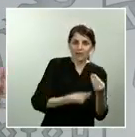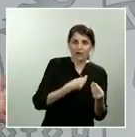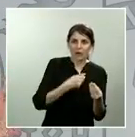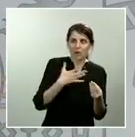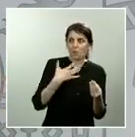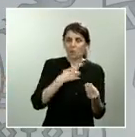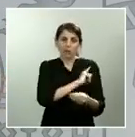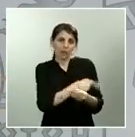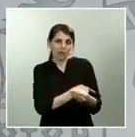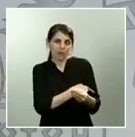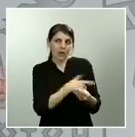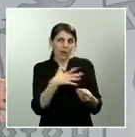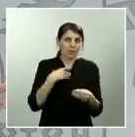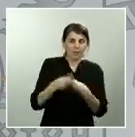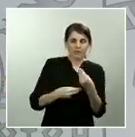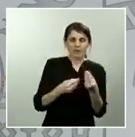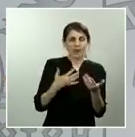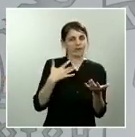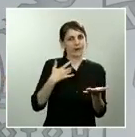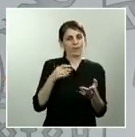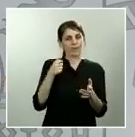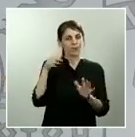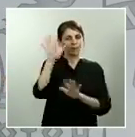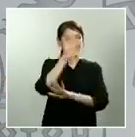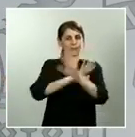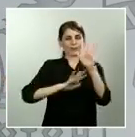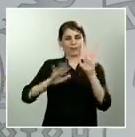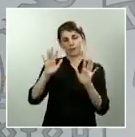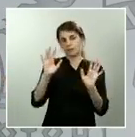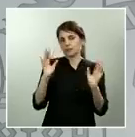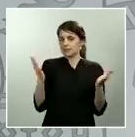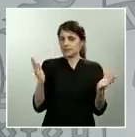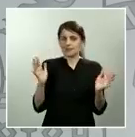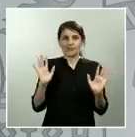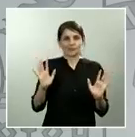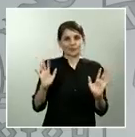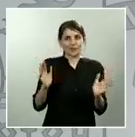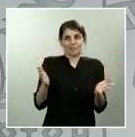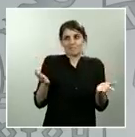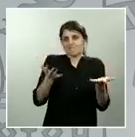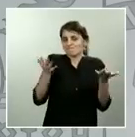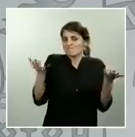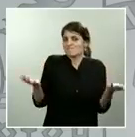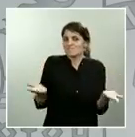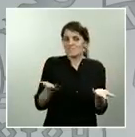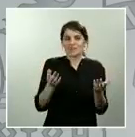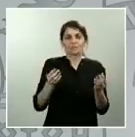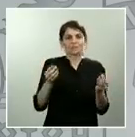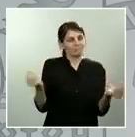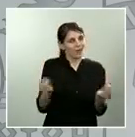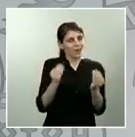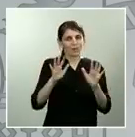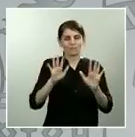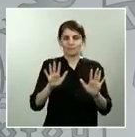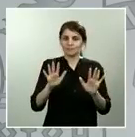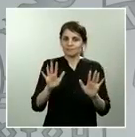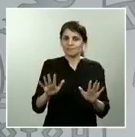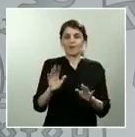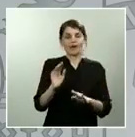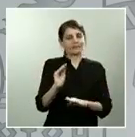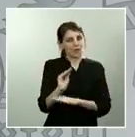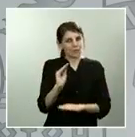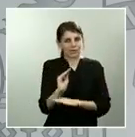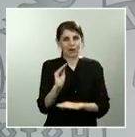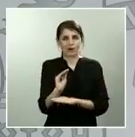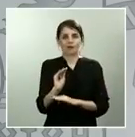creyendo que puede por ejemplo desarrollarla durante este momento por lo que seremos muy cautos en el momento en que esté